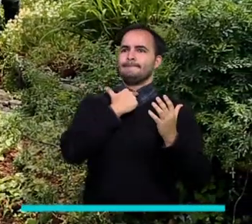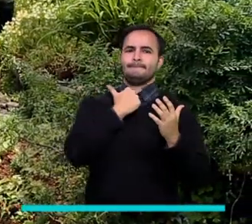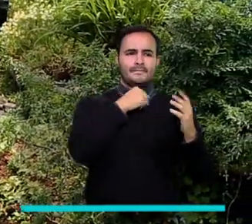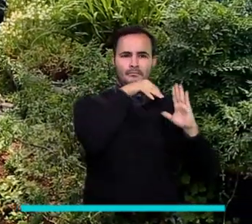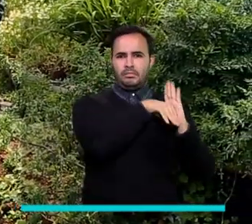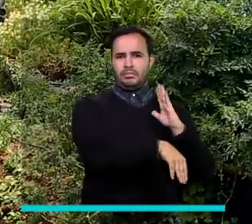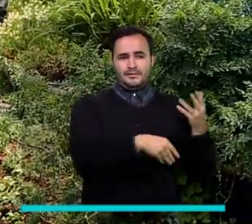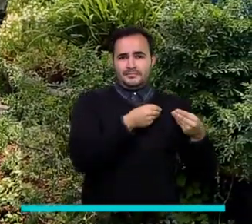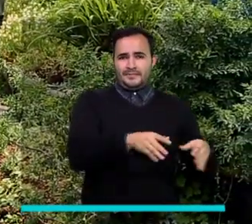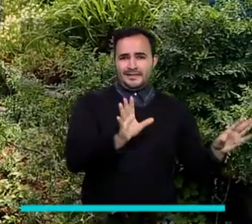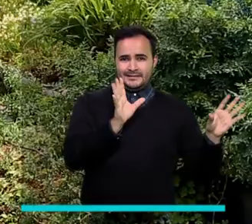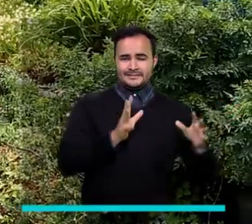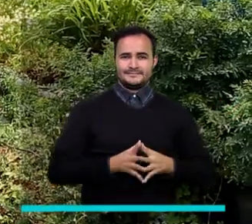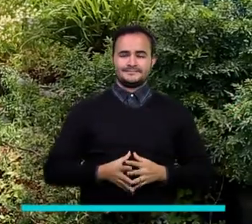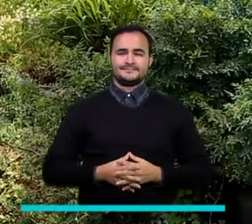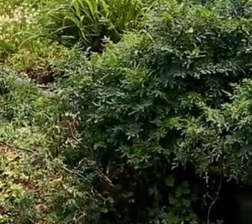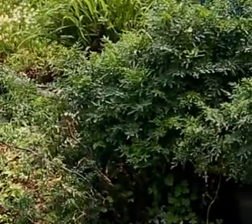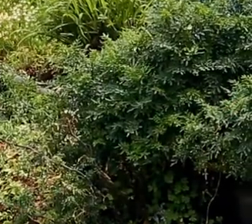tenemos cómo comercializar.